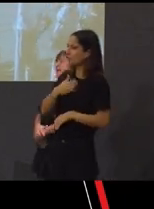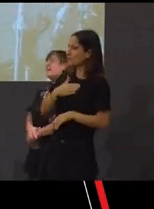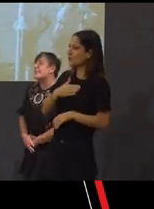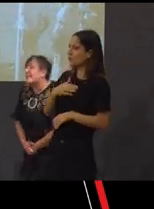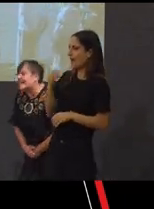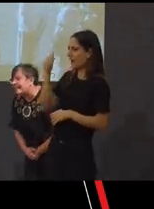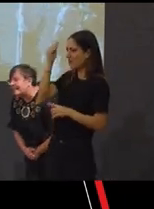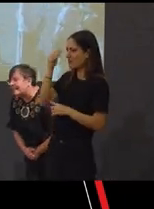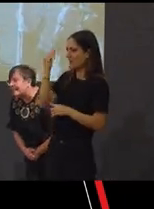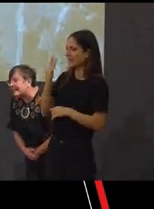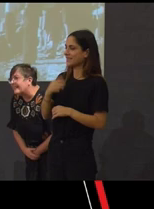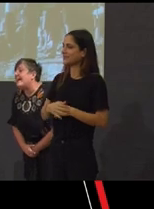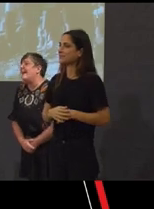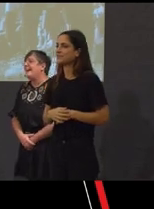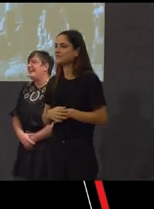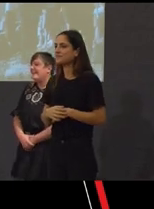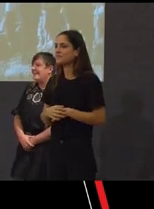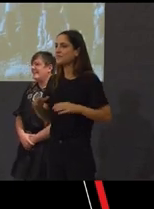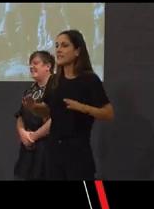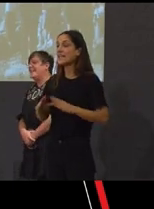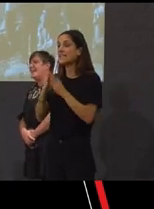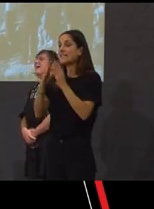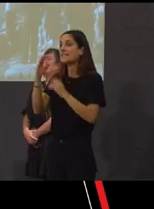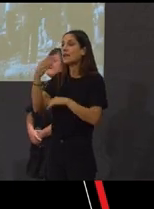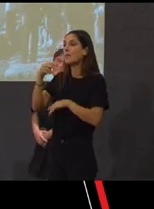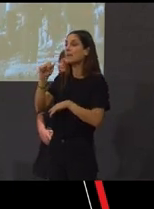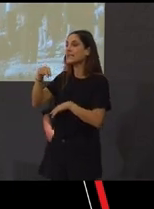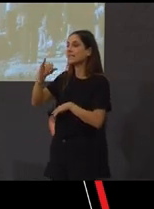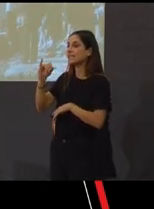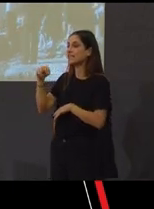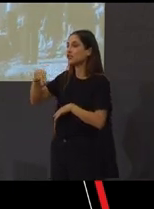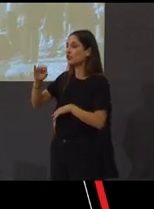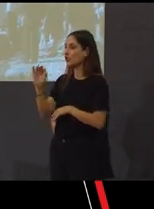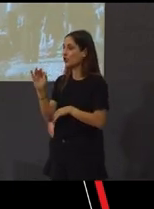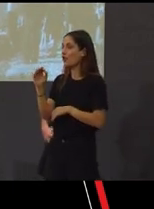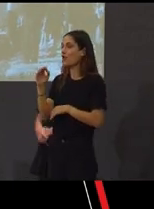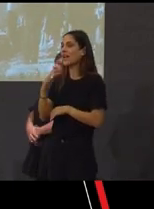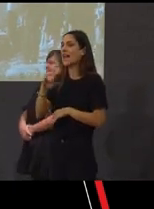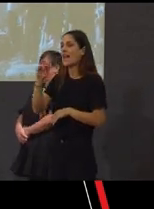Benitinho de Lérez. Lérez. Aquí pa vos.